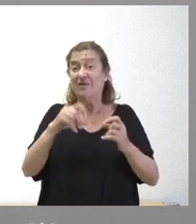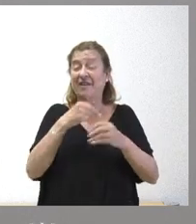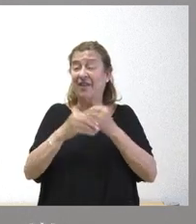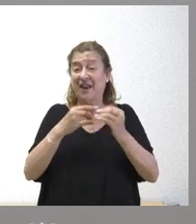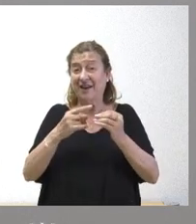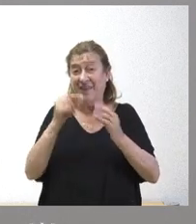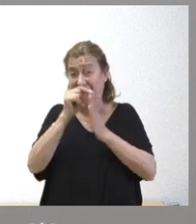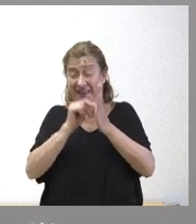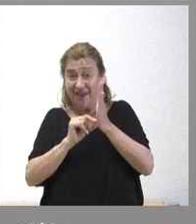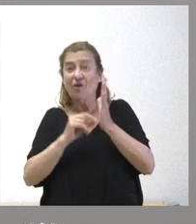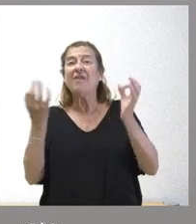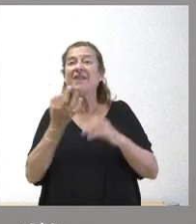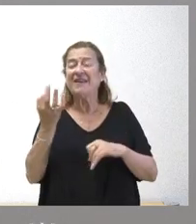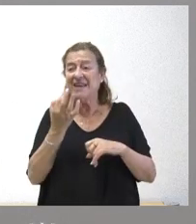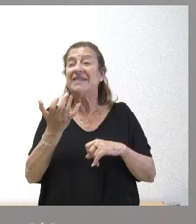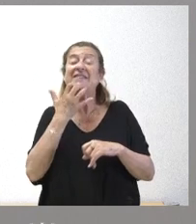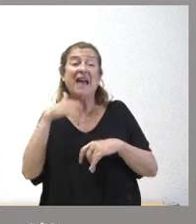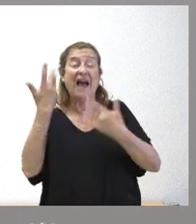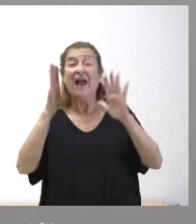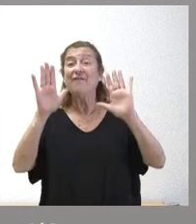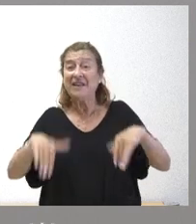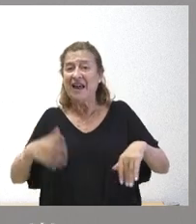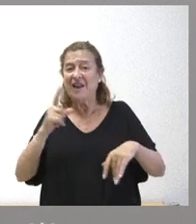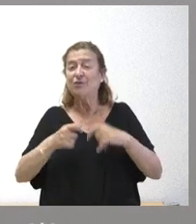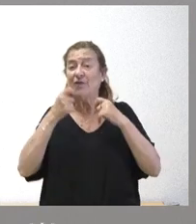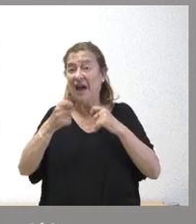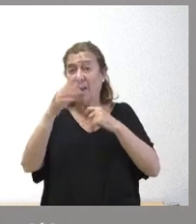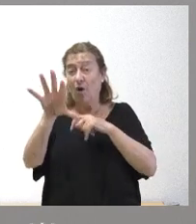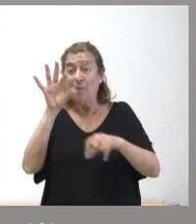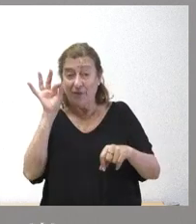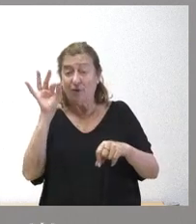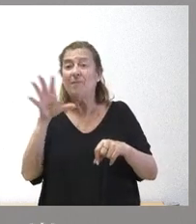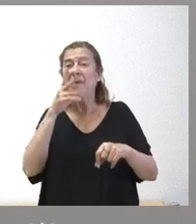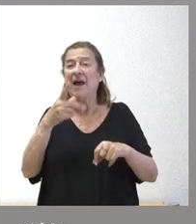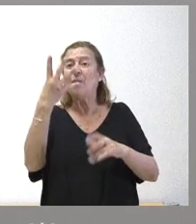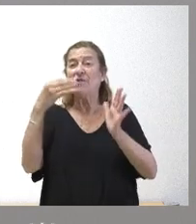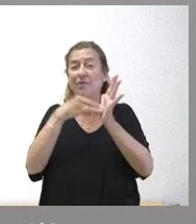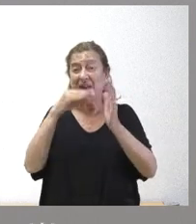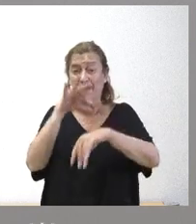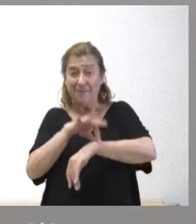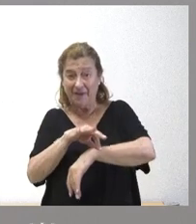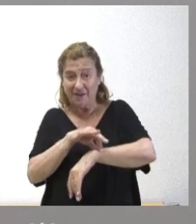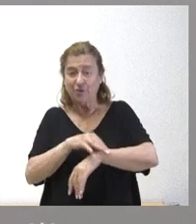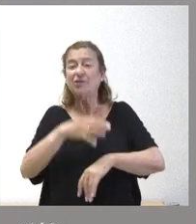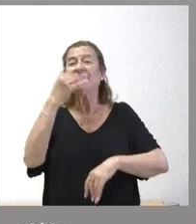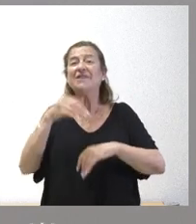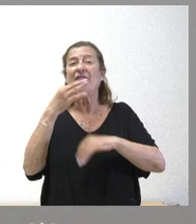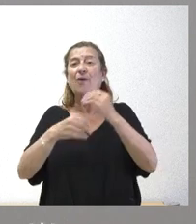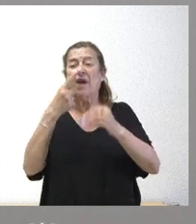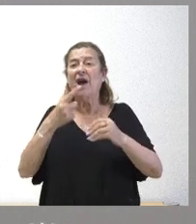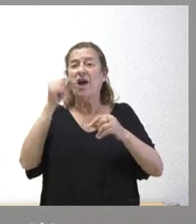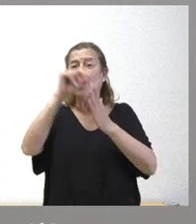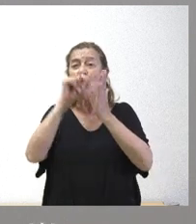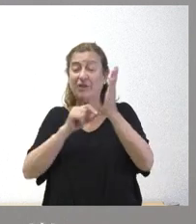es que si al final no se da esta opción a esos 4.000 médicos y se establece una nota de corte como la que hemos descrito